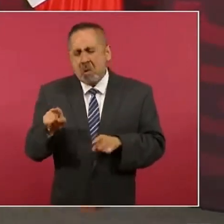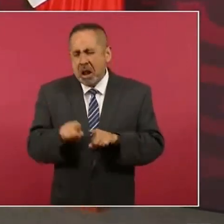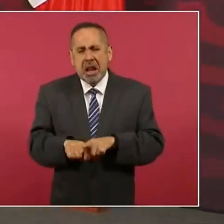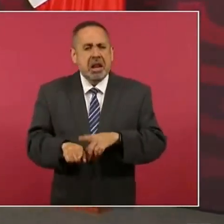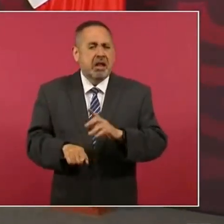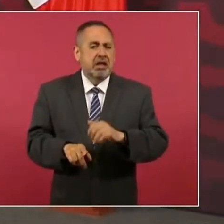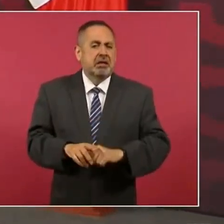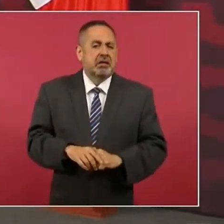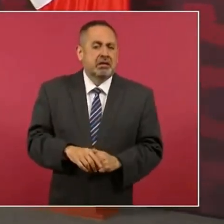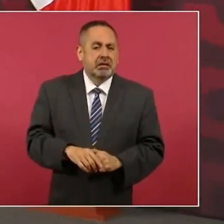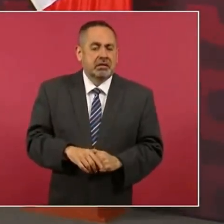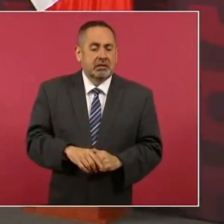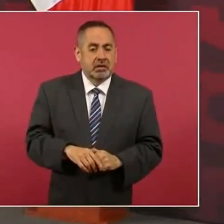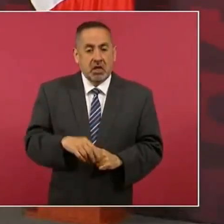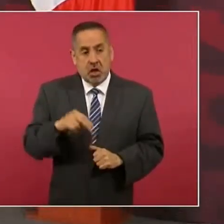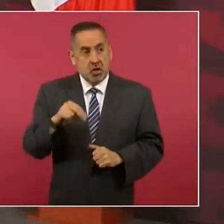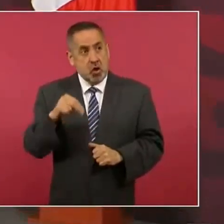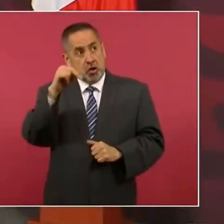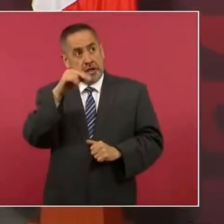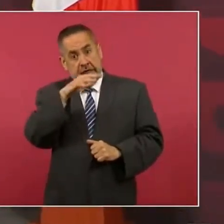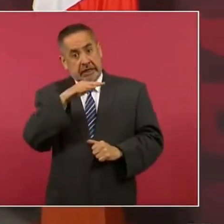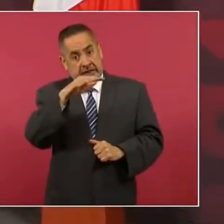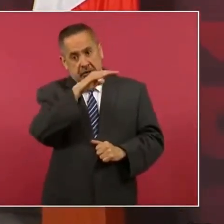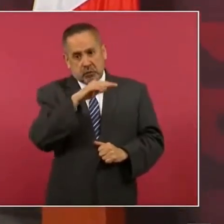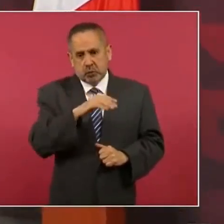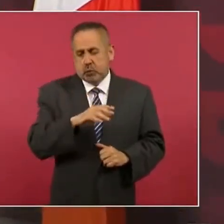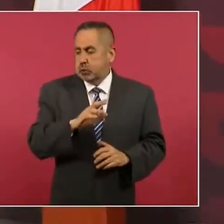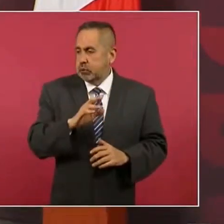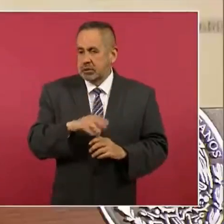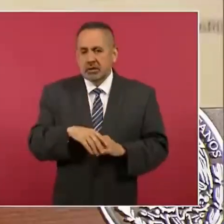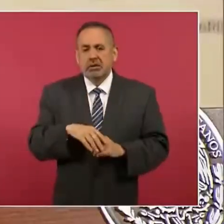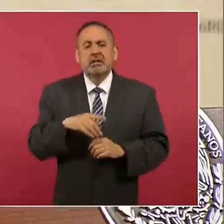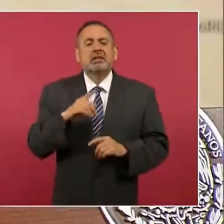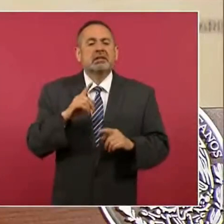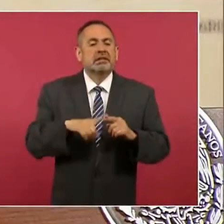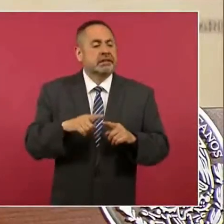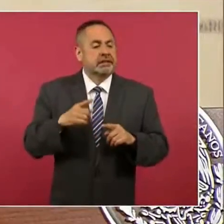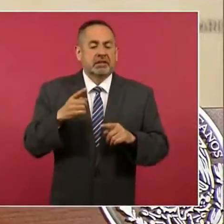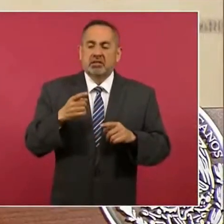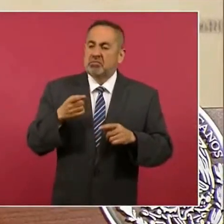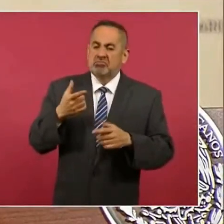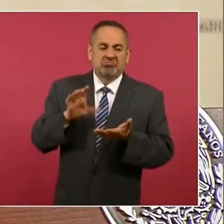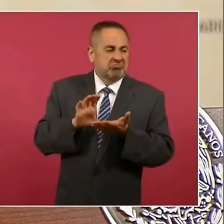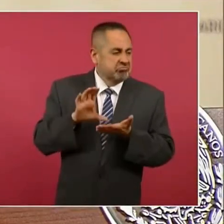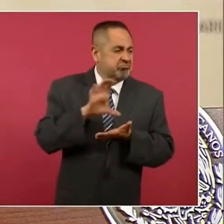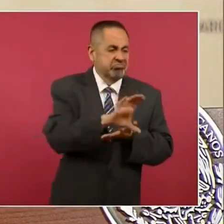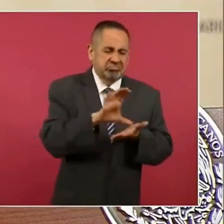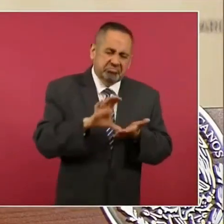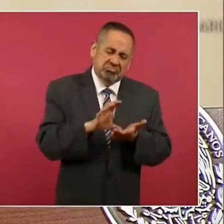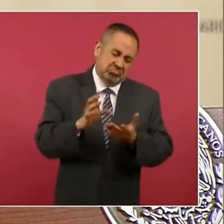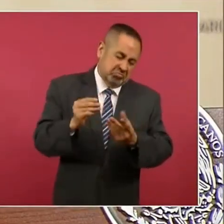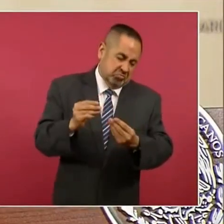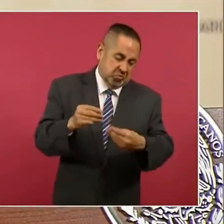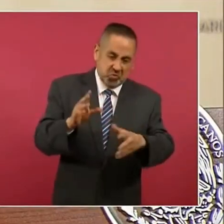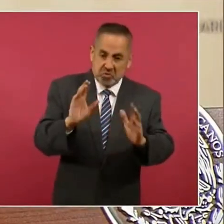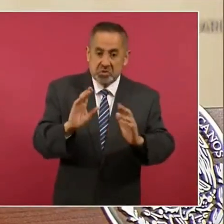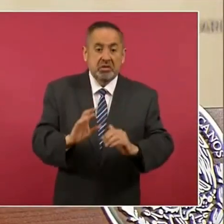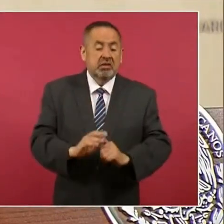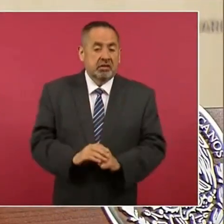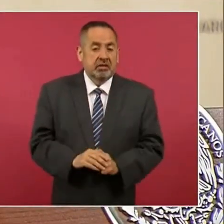pero ahí el norte manda y